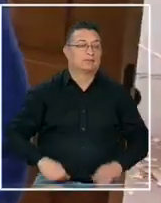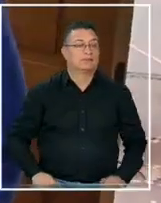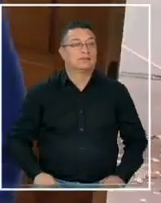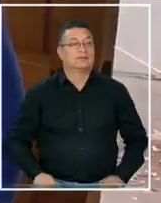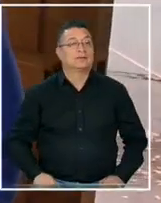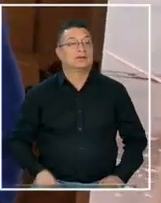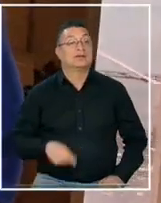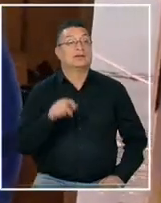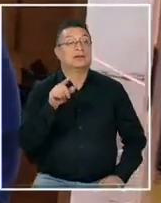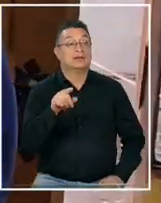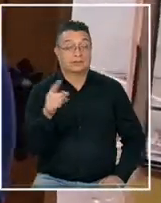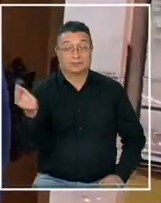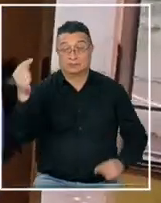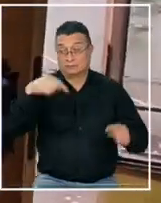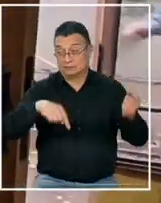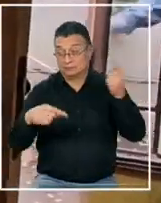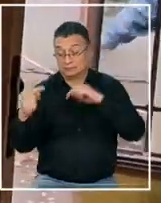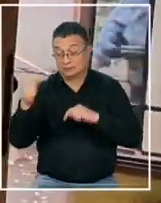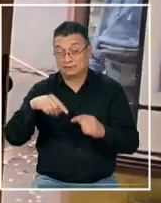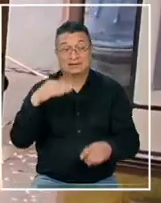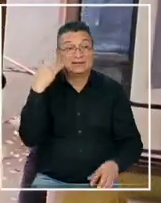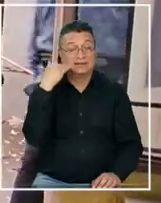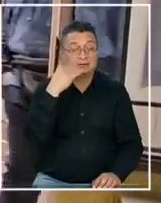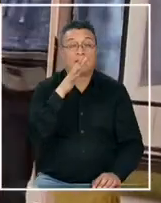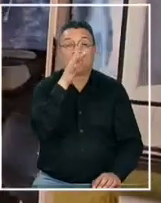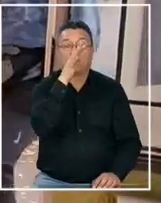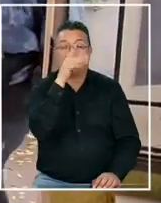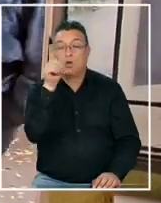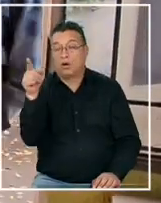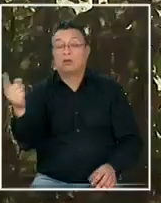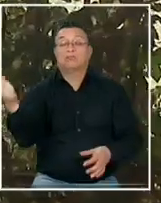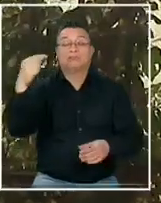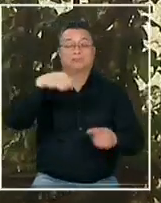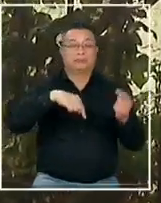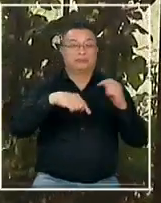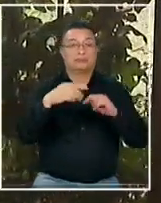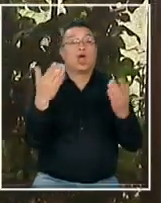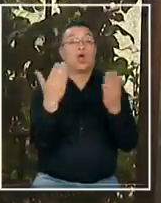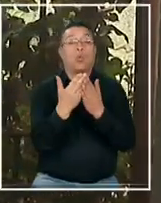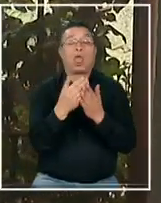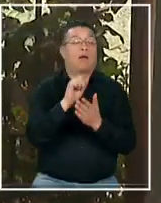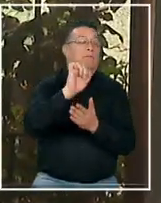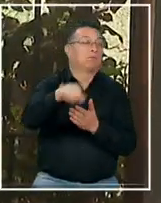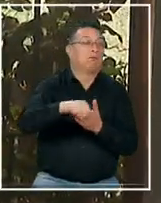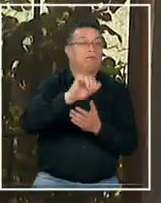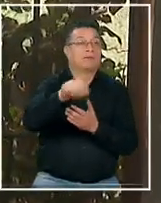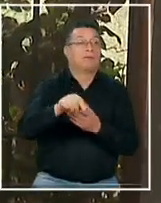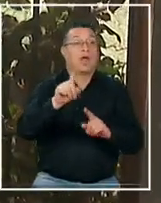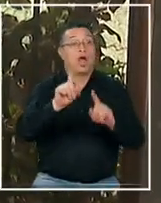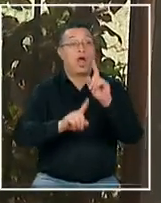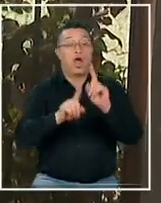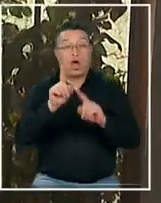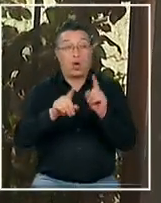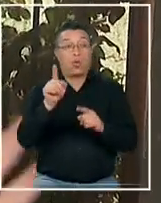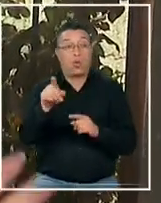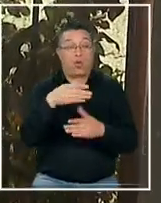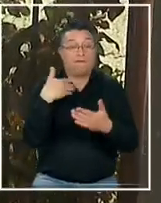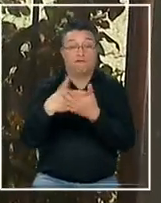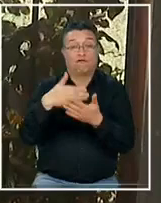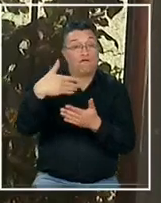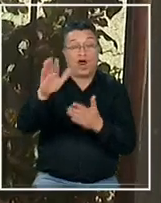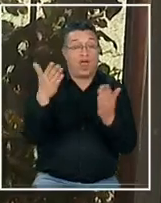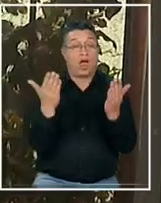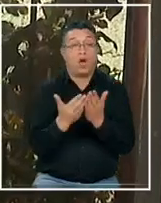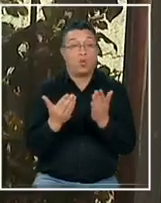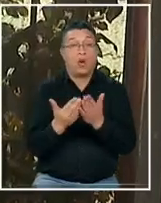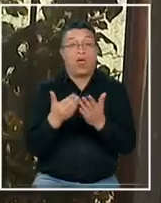llegaron acá los chiquillos por bullying porque no fueron entendidos en escuela algunos incluso fueron echados de la